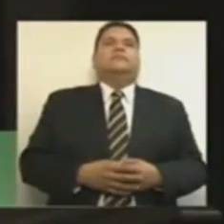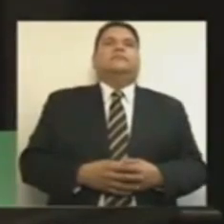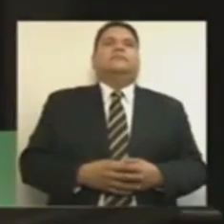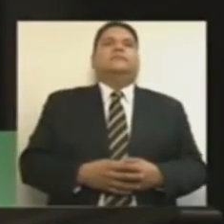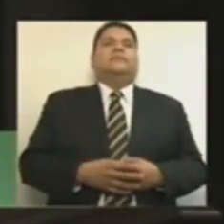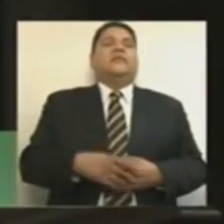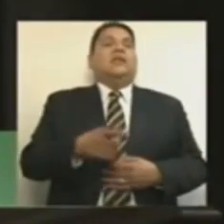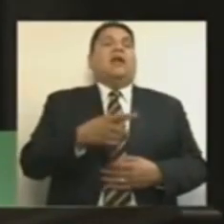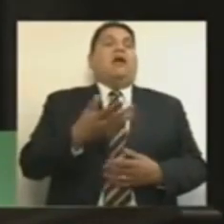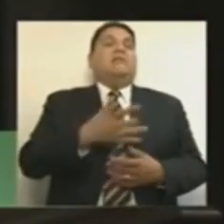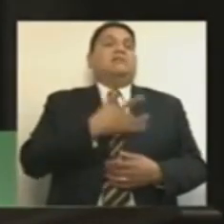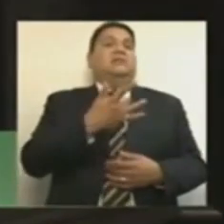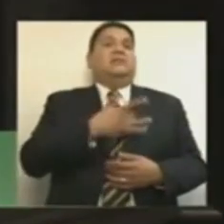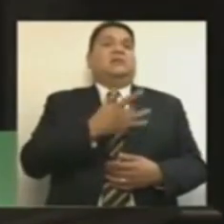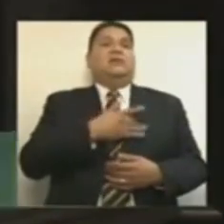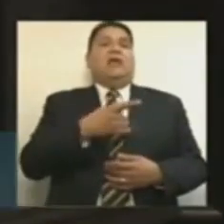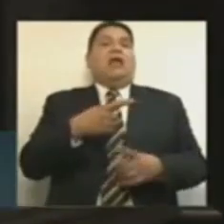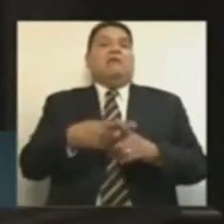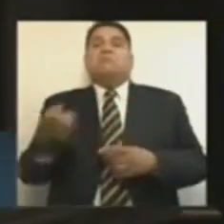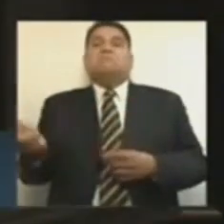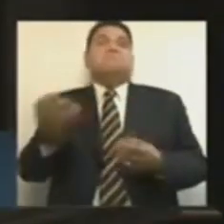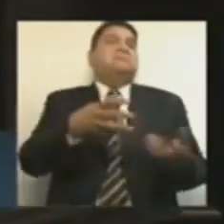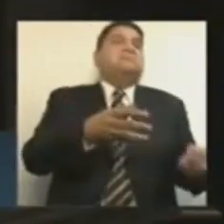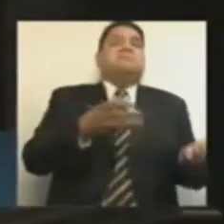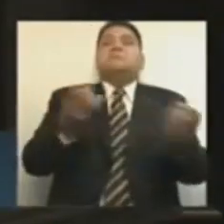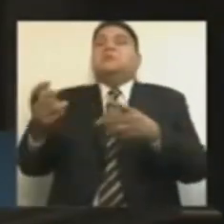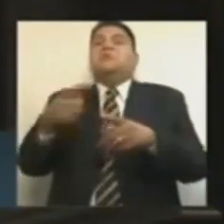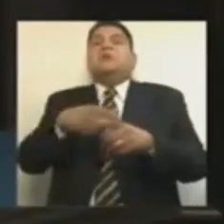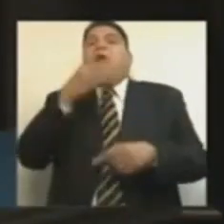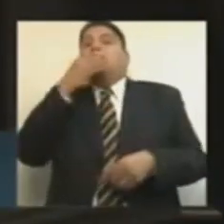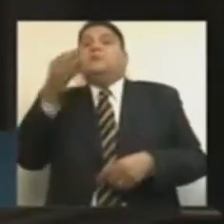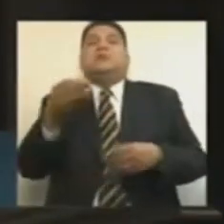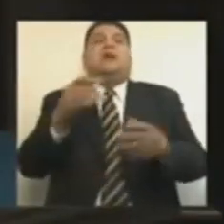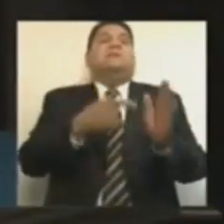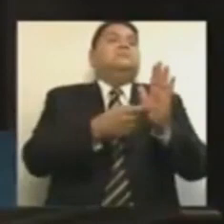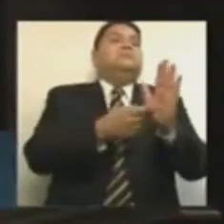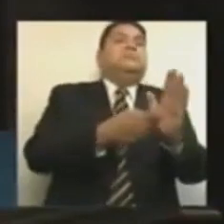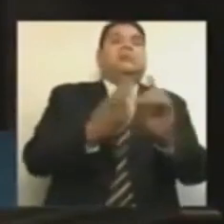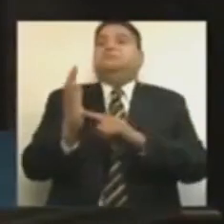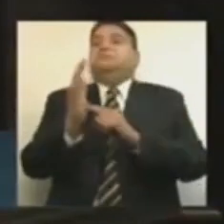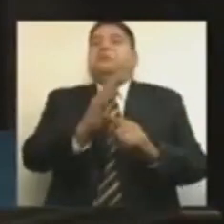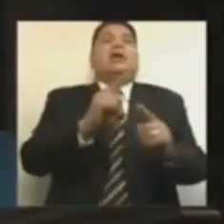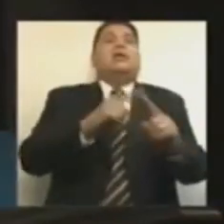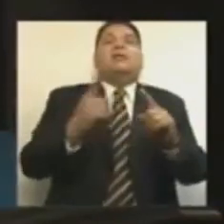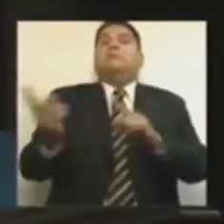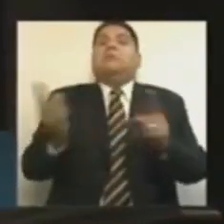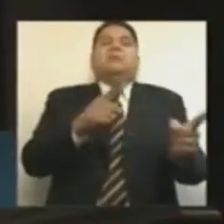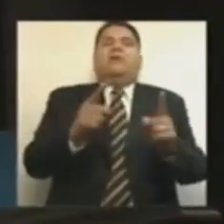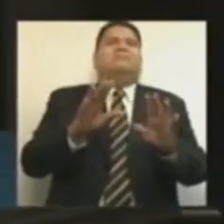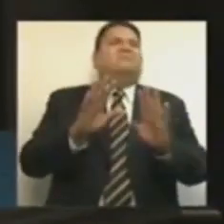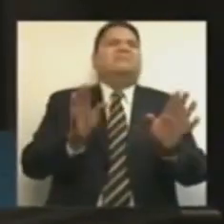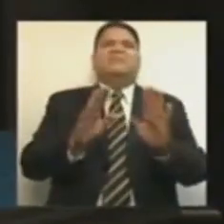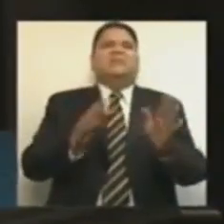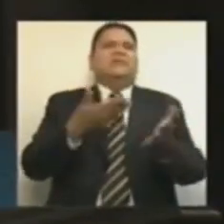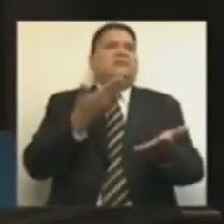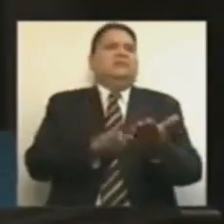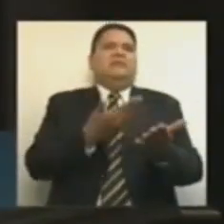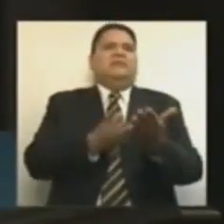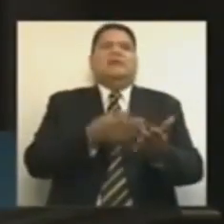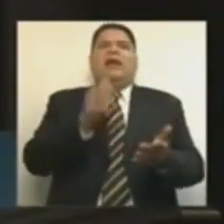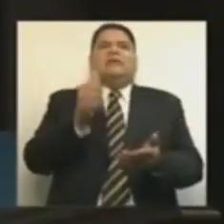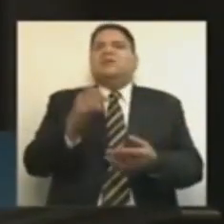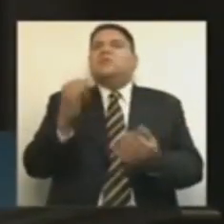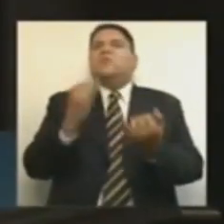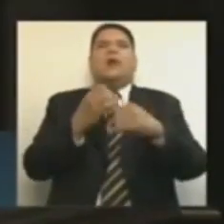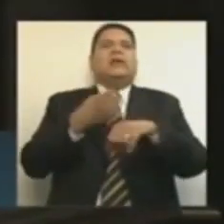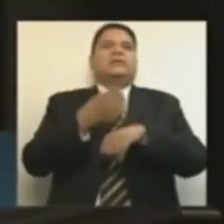les anden peloteando en transparencia a ver quién le da la información, si los del fideicomiso o el instituto o la secretaría, tal cual nos pasó a nosotros